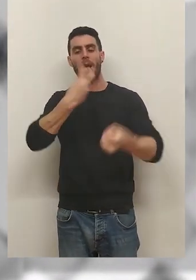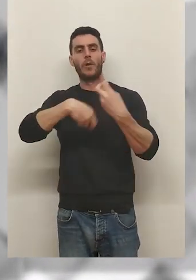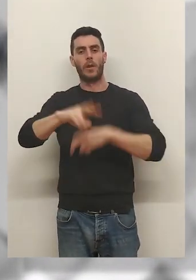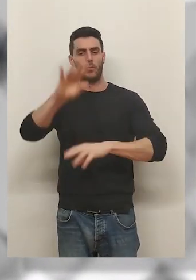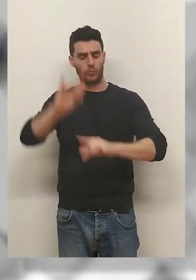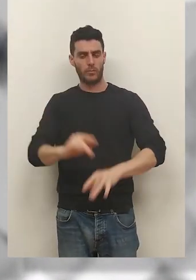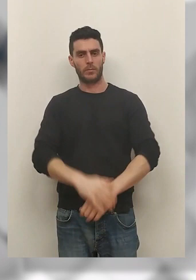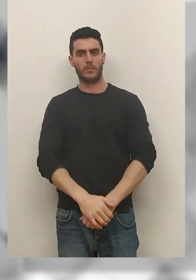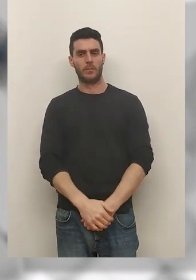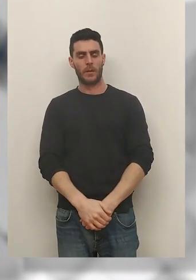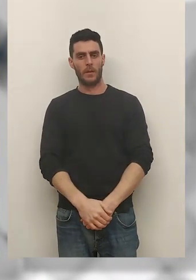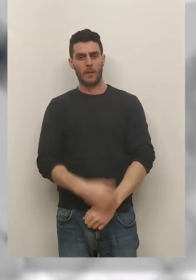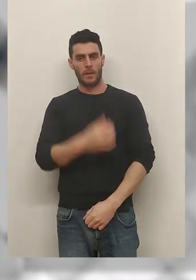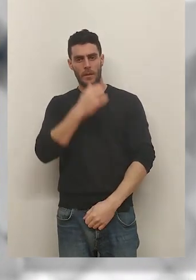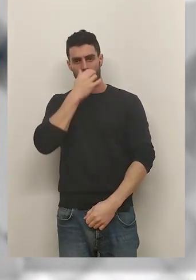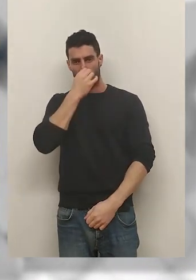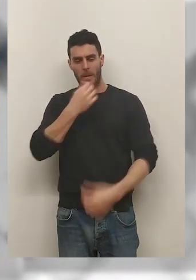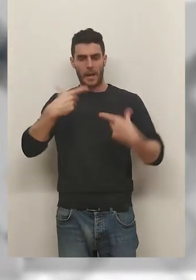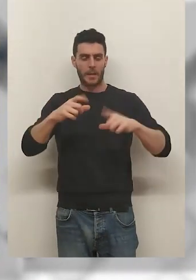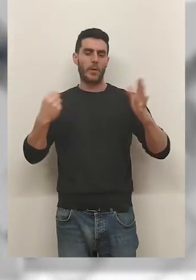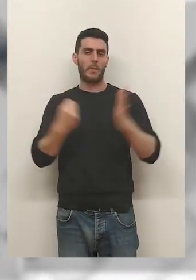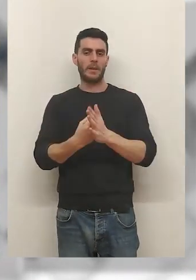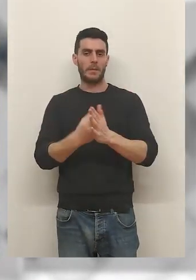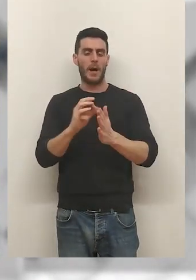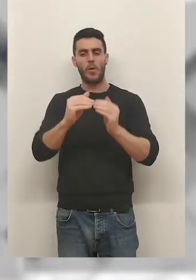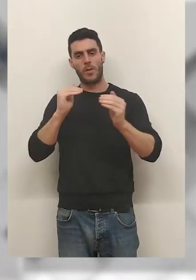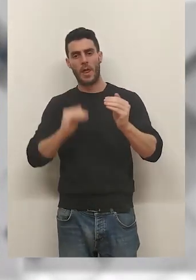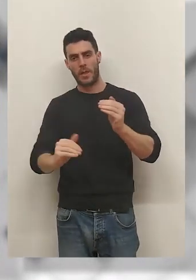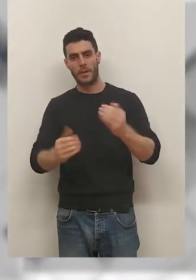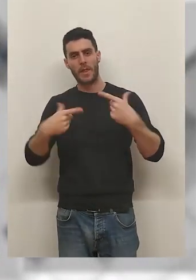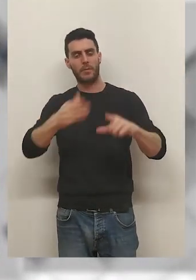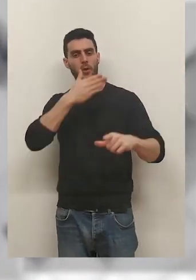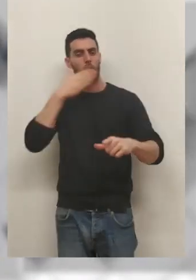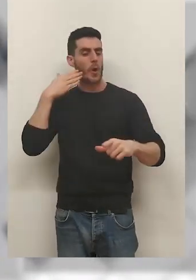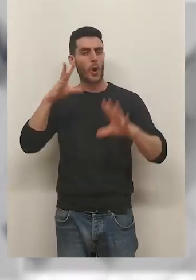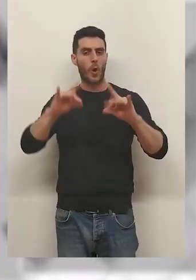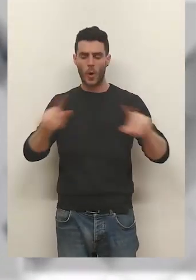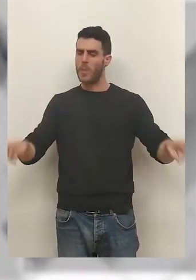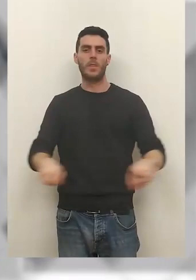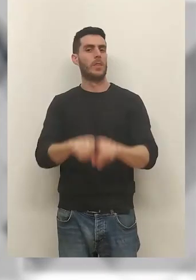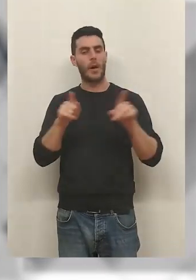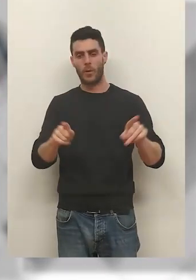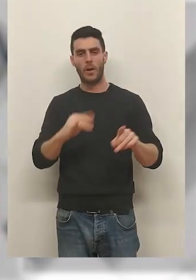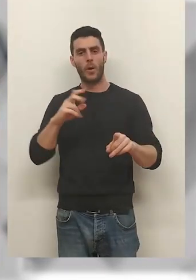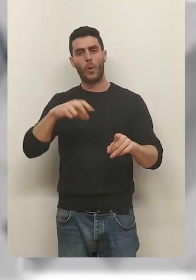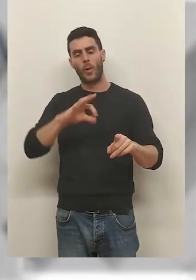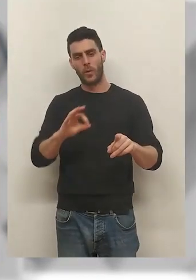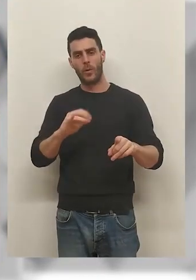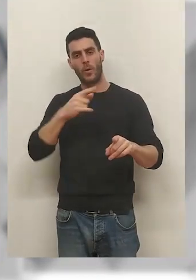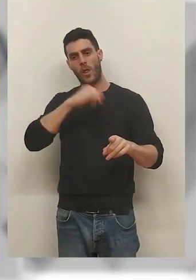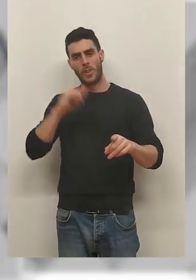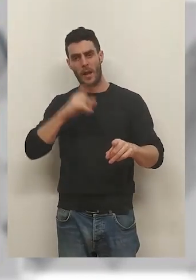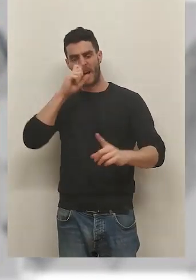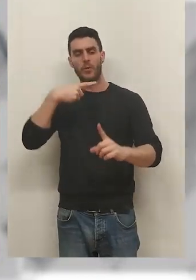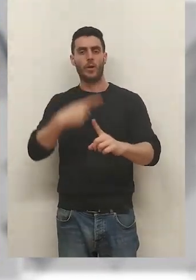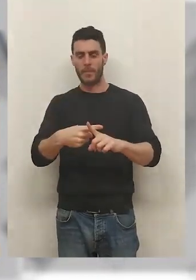renovación. Siga en máxima categoría o descienda a División de Honor Oro, Juanjo González continuará dirigiendo